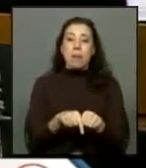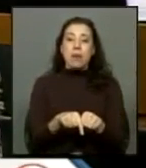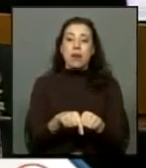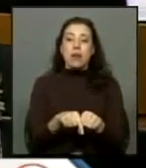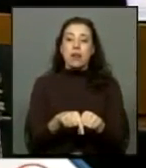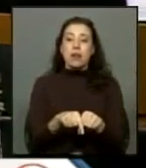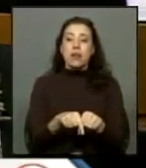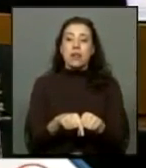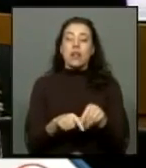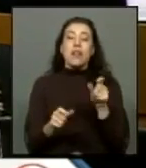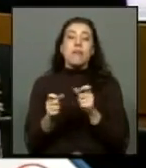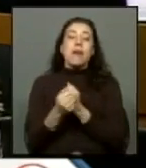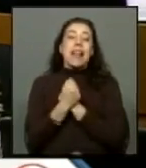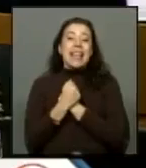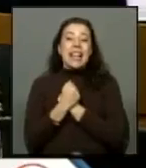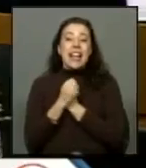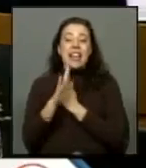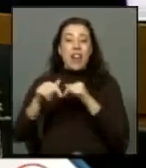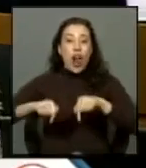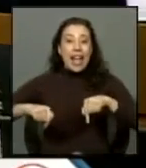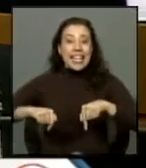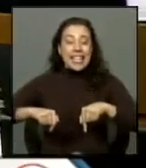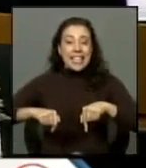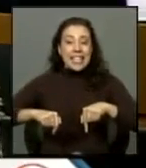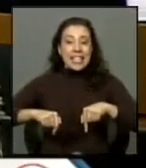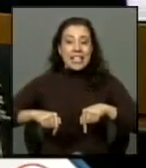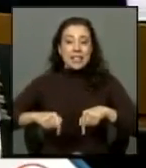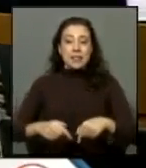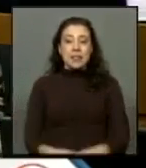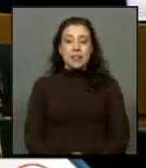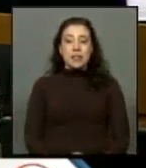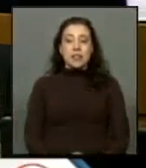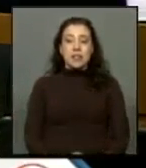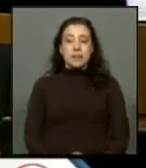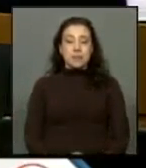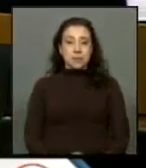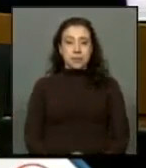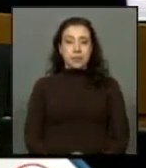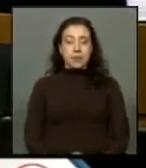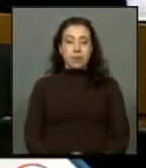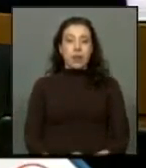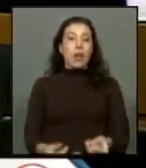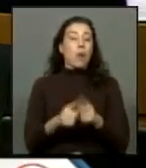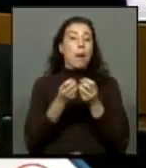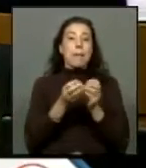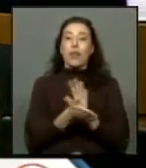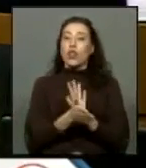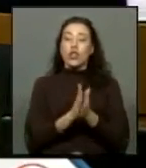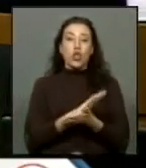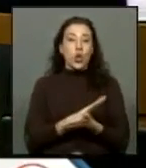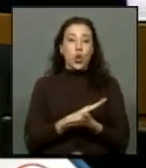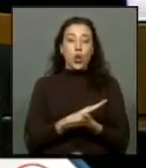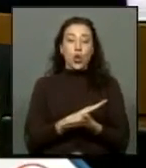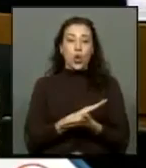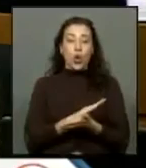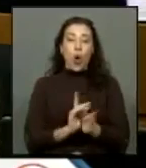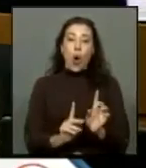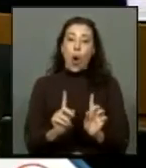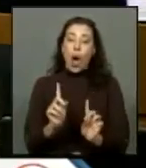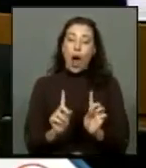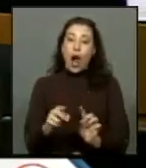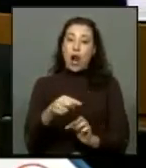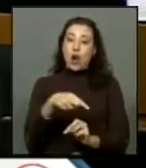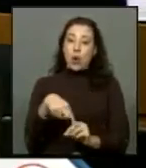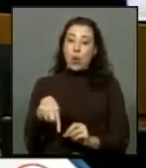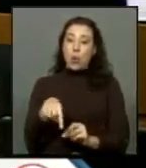queridos que quedaron acá en definitiva que de una u otra forma lo perdieron todo algunos de ellos